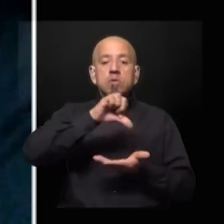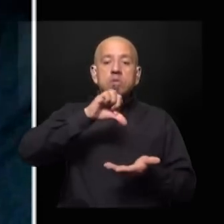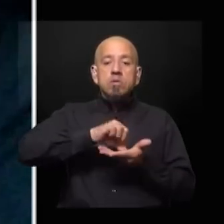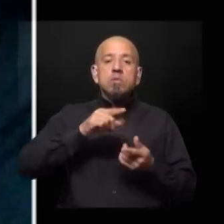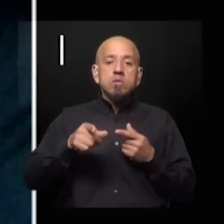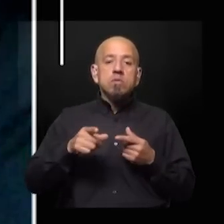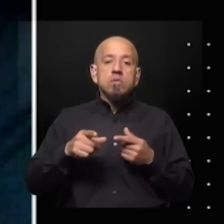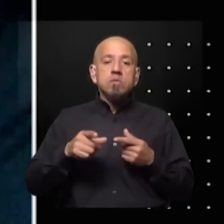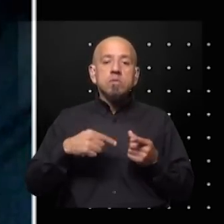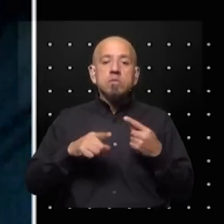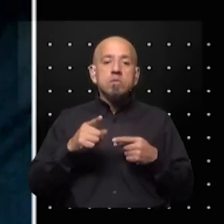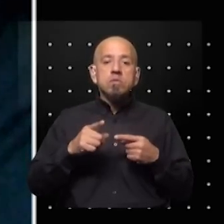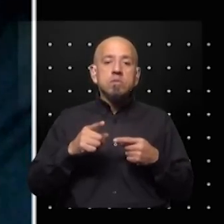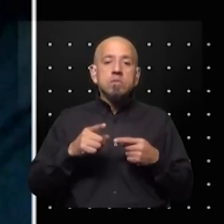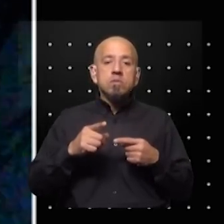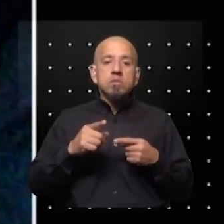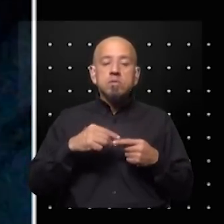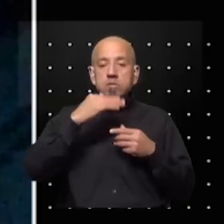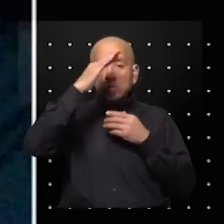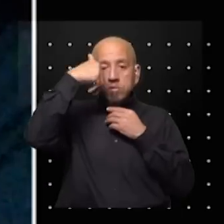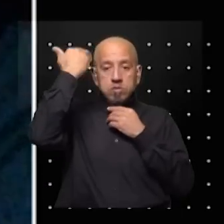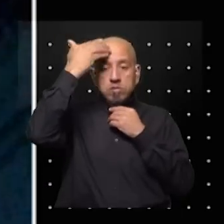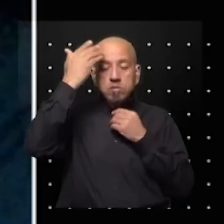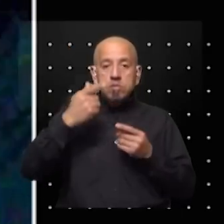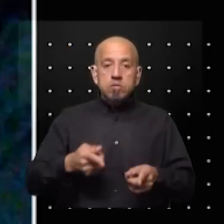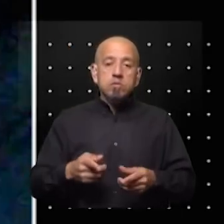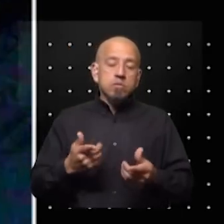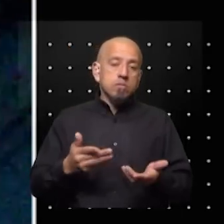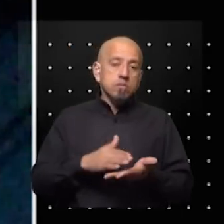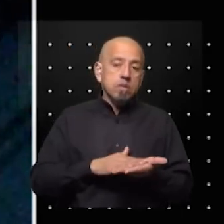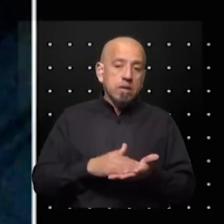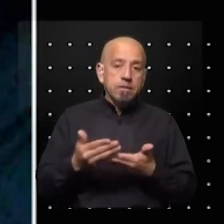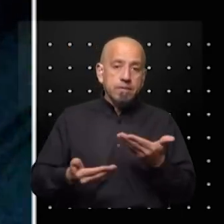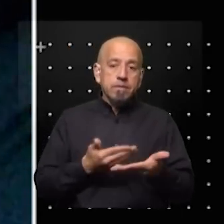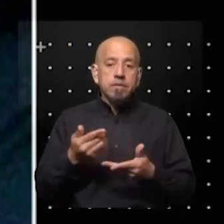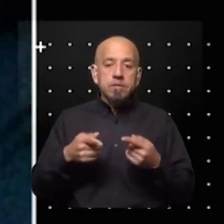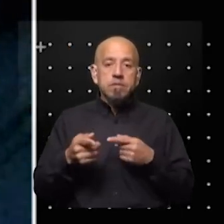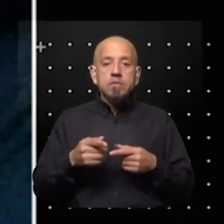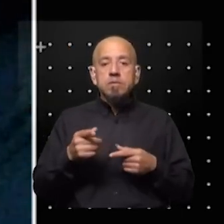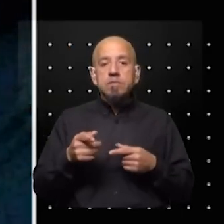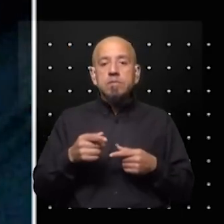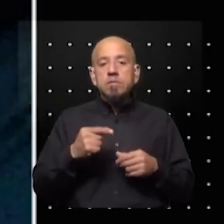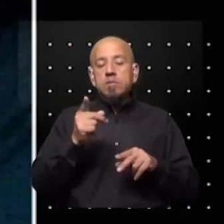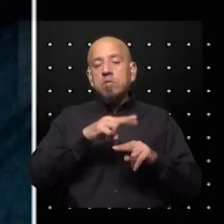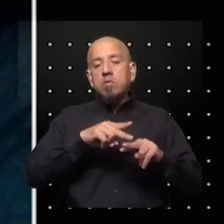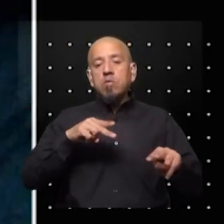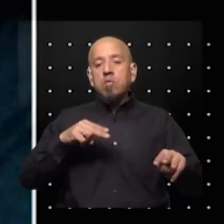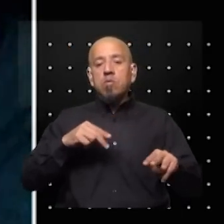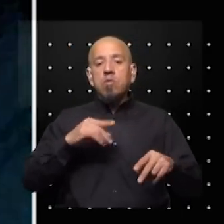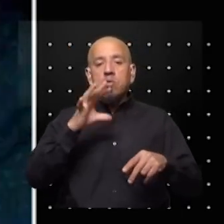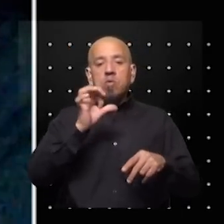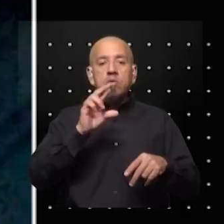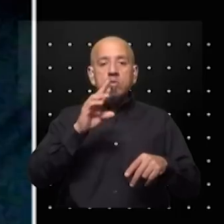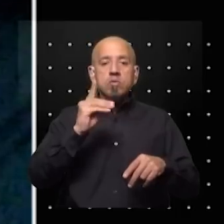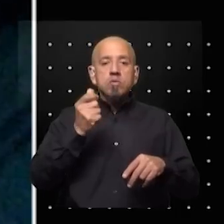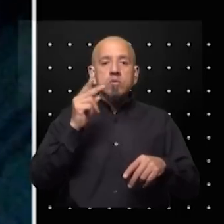la amenaza yihadista a cambio de nada no por supuesto explotando minas de oro en Sudán y en